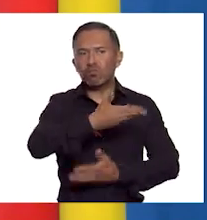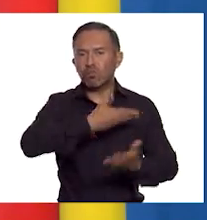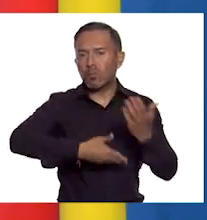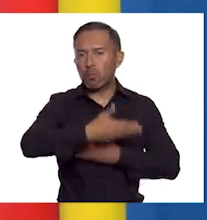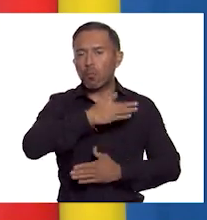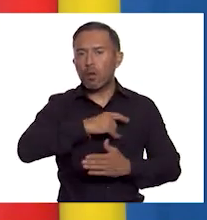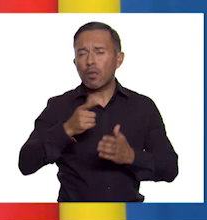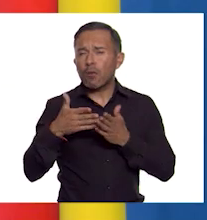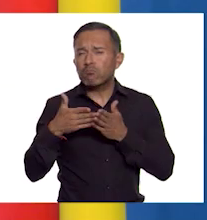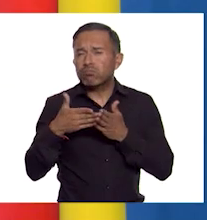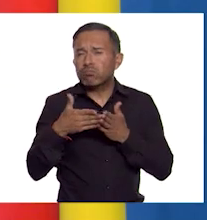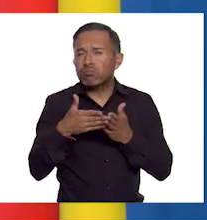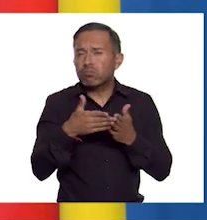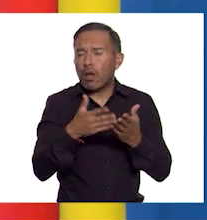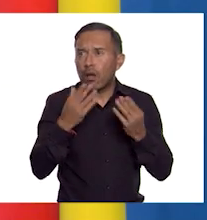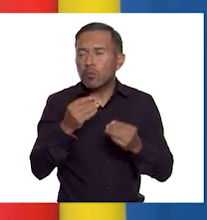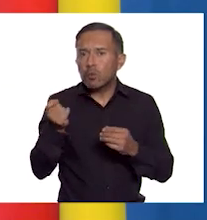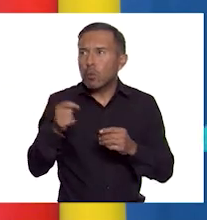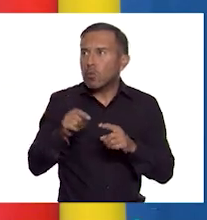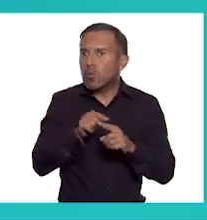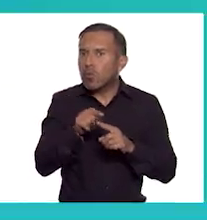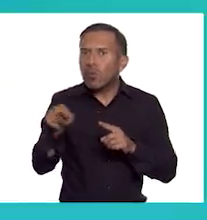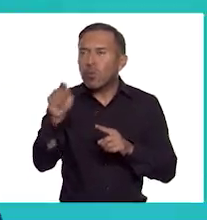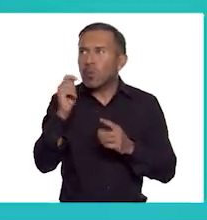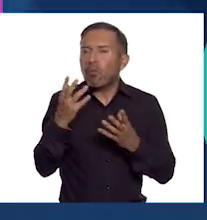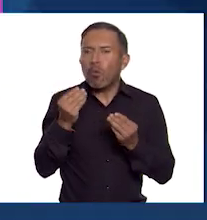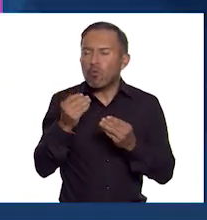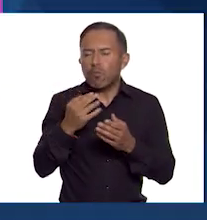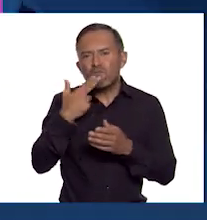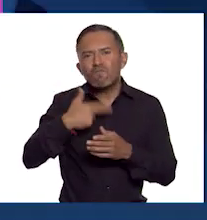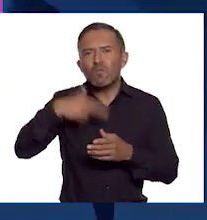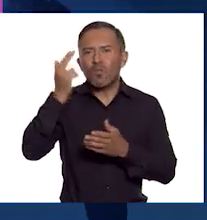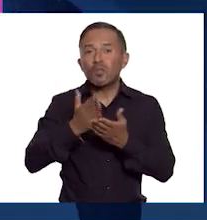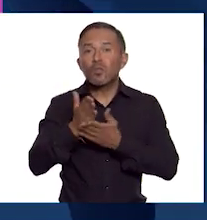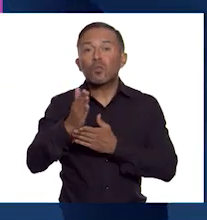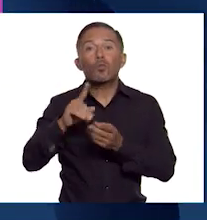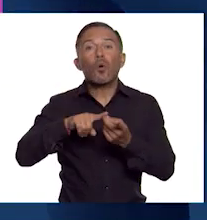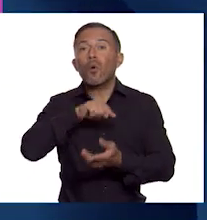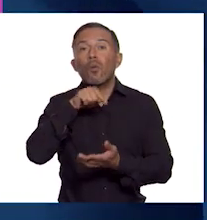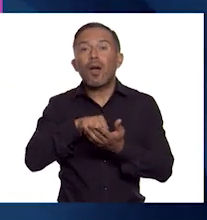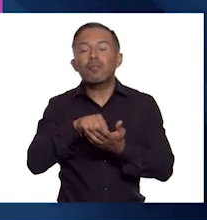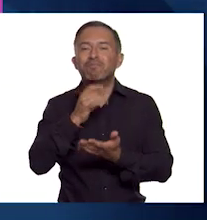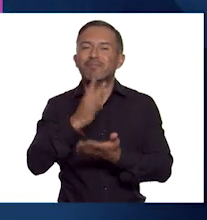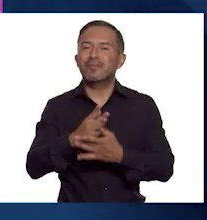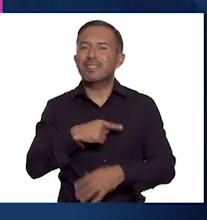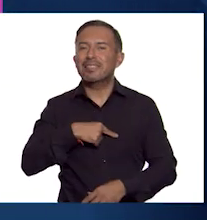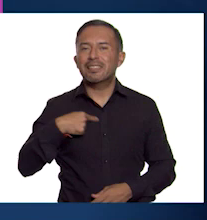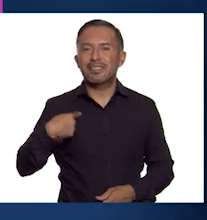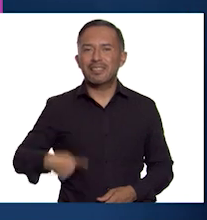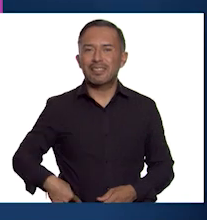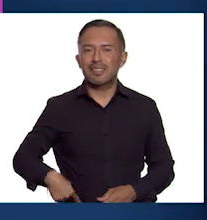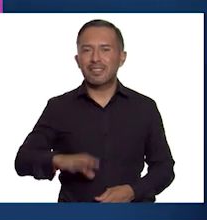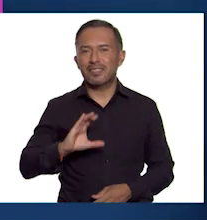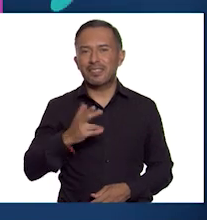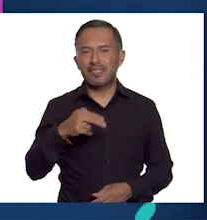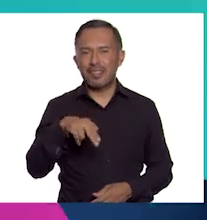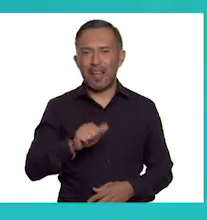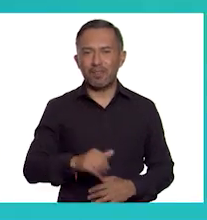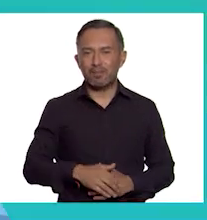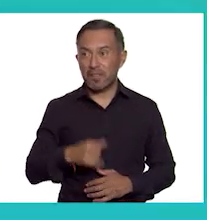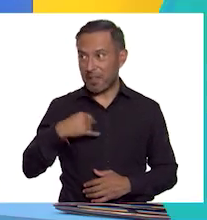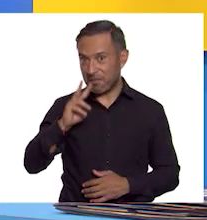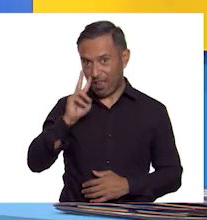aventuras por esta fantástica ruta! ¡China! Seguro notarán que Vero y yo venimos vestidas diferentes.